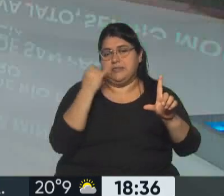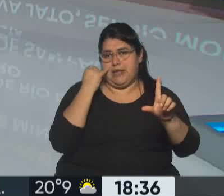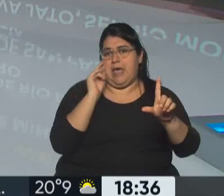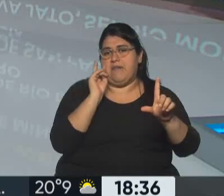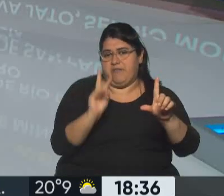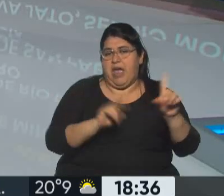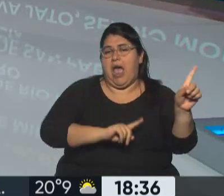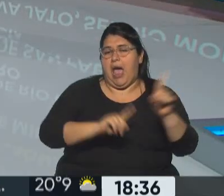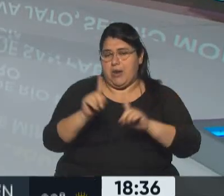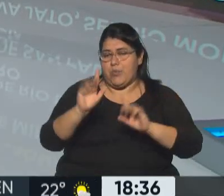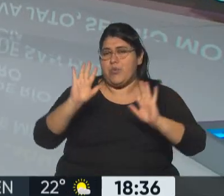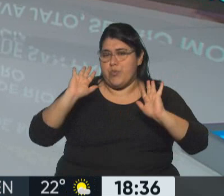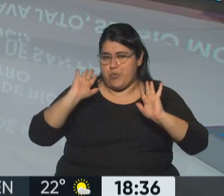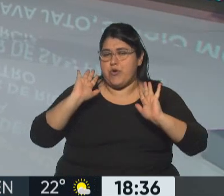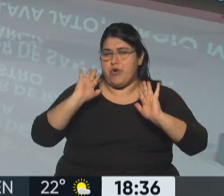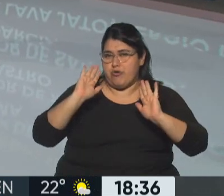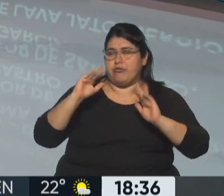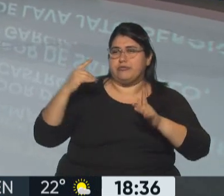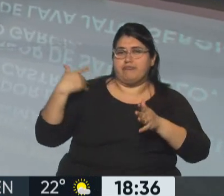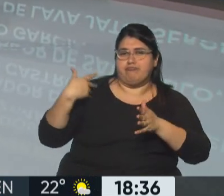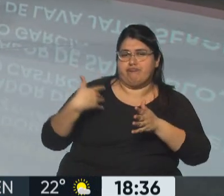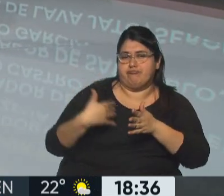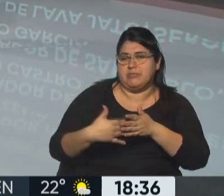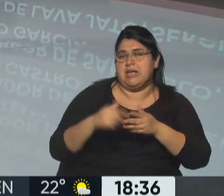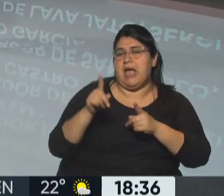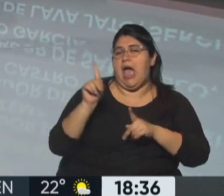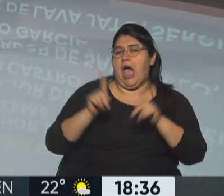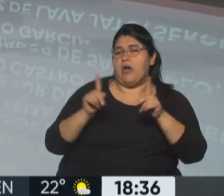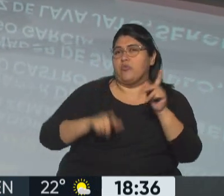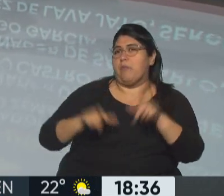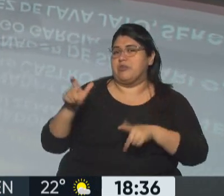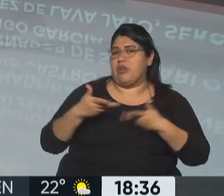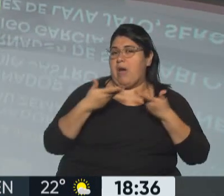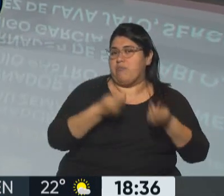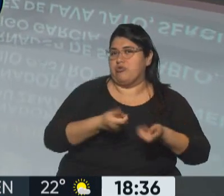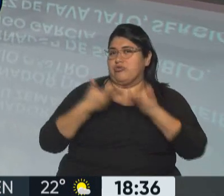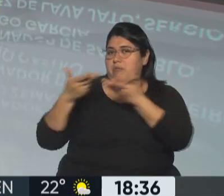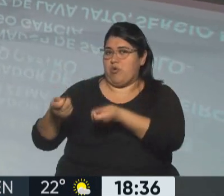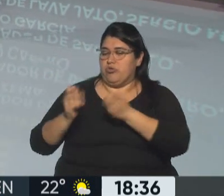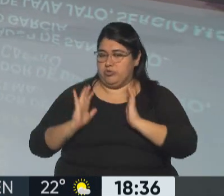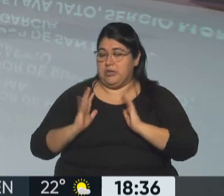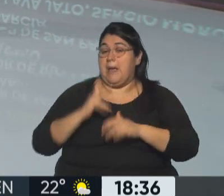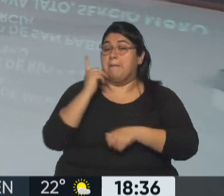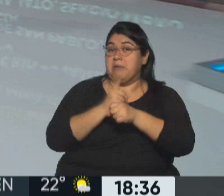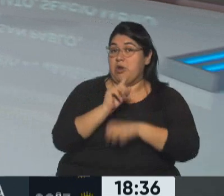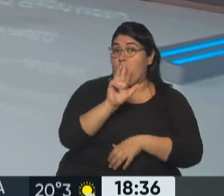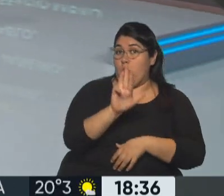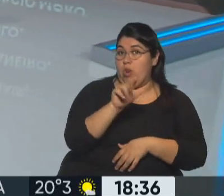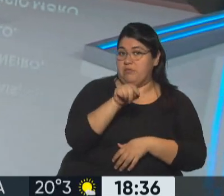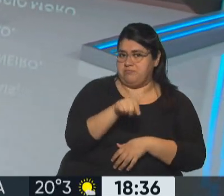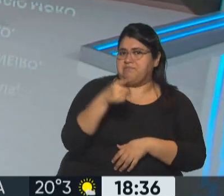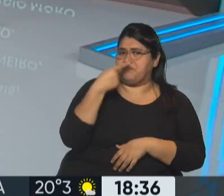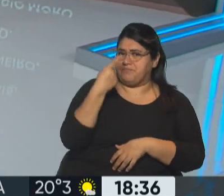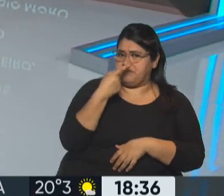fueron algunos de, o cómo se están dando algunos de los apoyos. Si vemos primero, en el caso de Lula da Silva, es